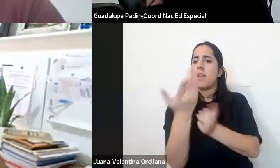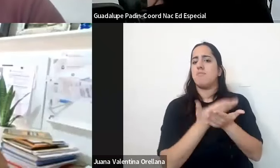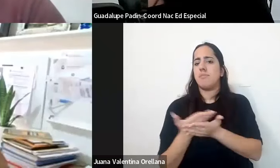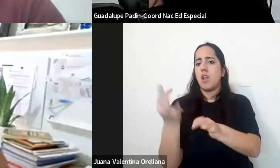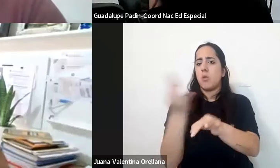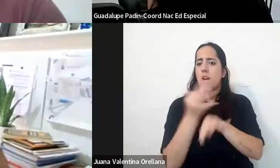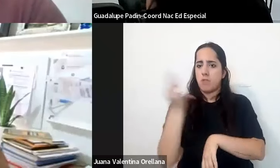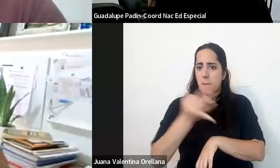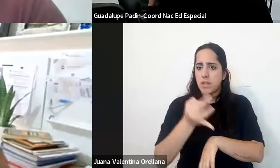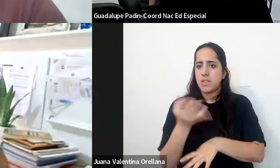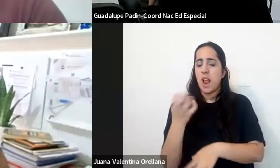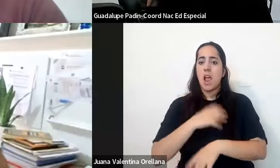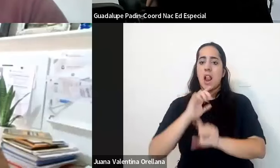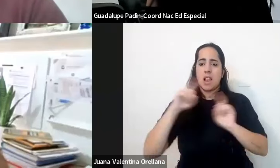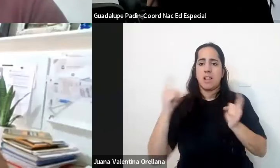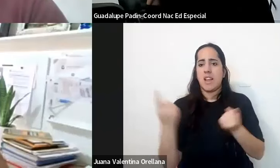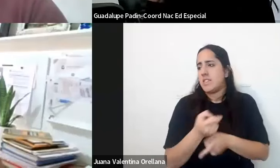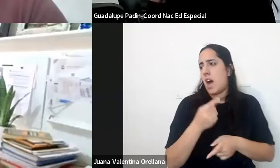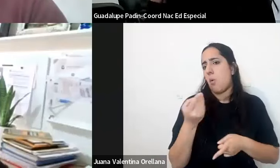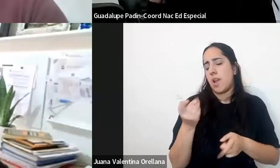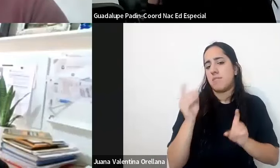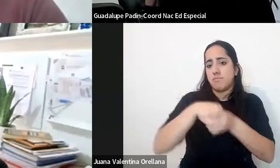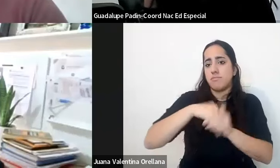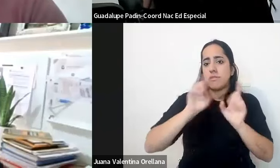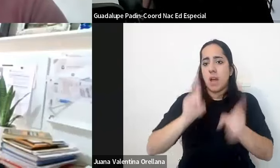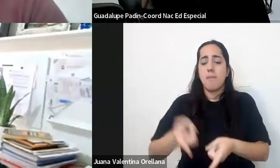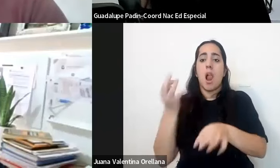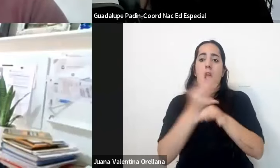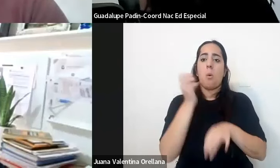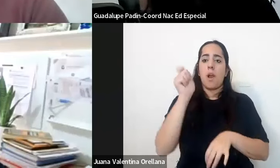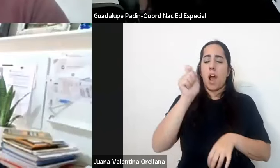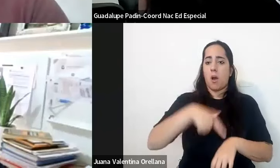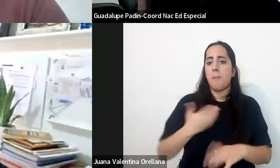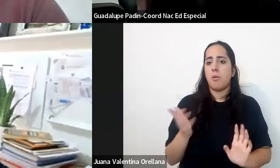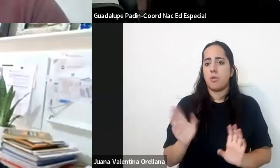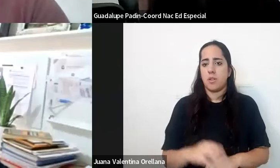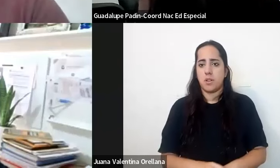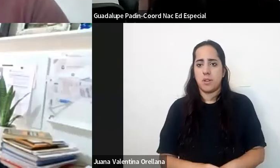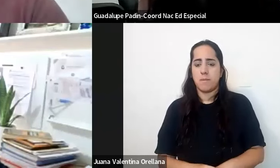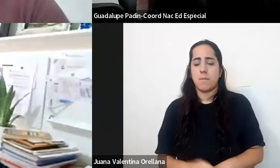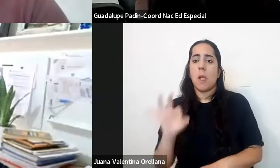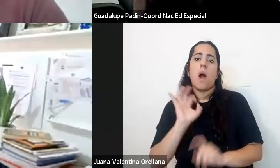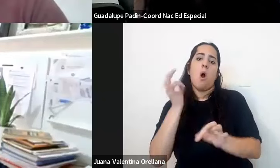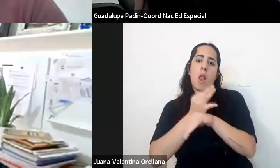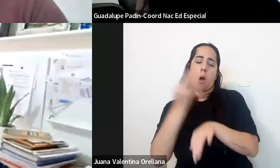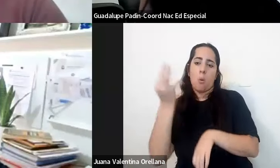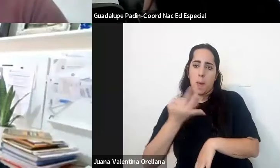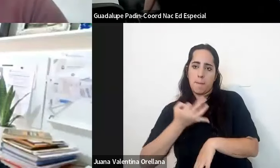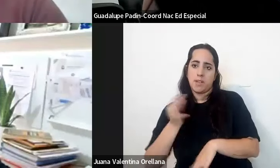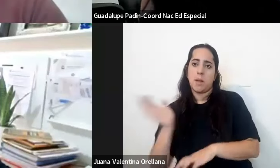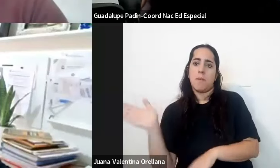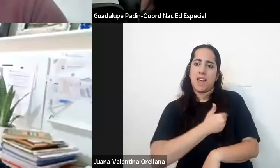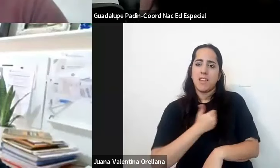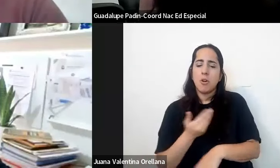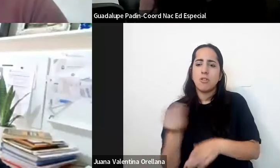sea en estas aulas o en la escuela común como en la escuela especial para que todos efectivamente puedan aprender